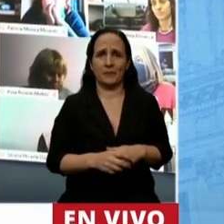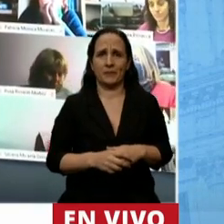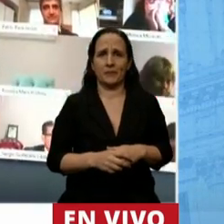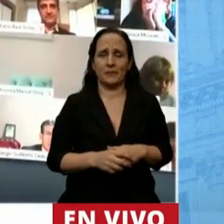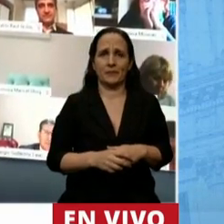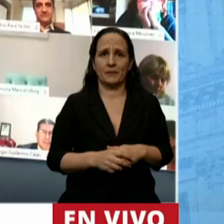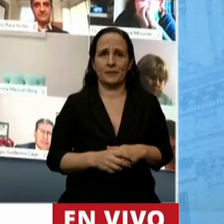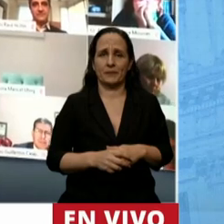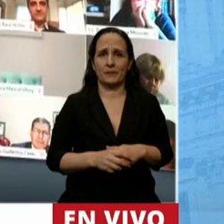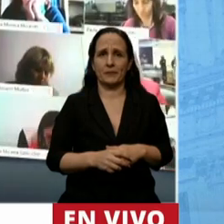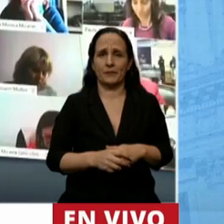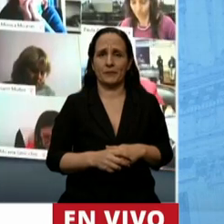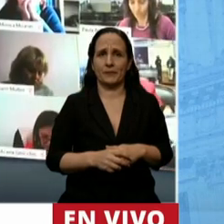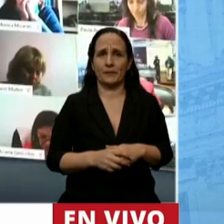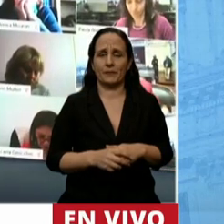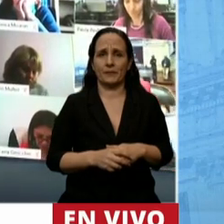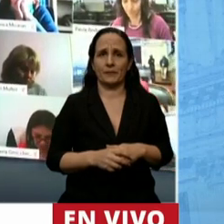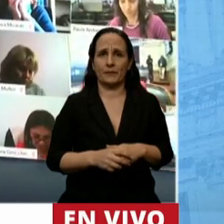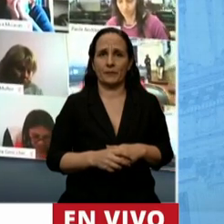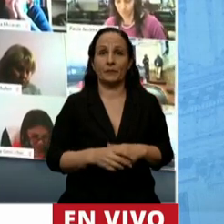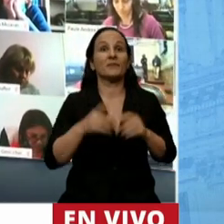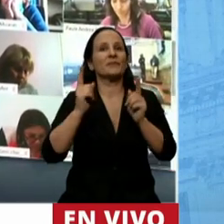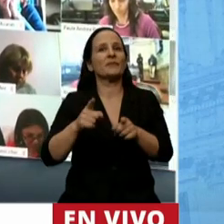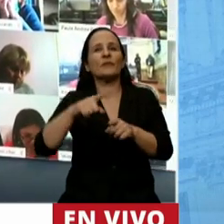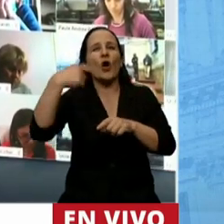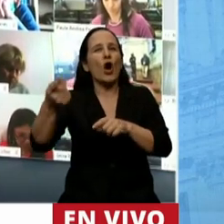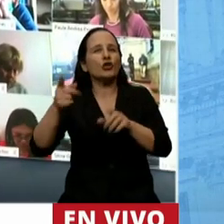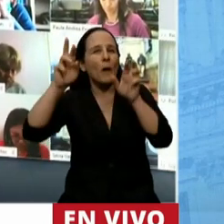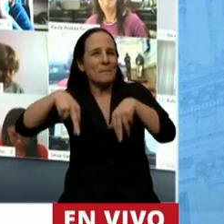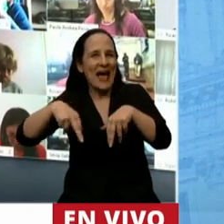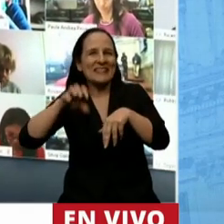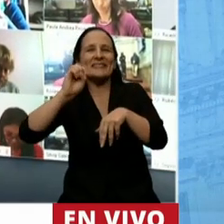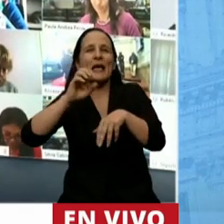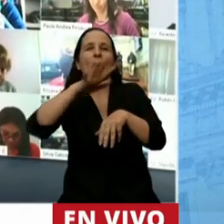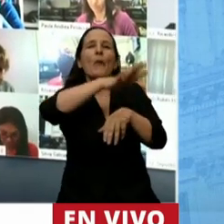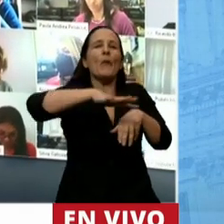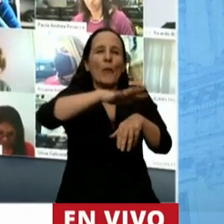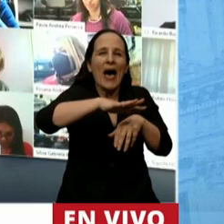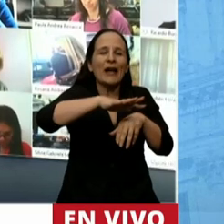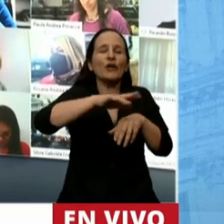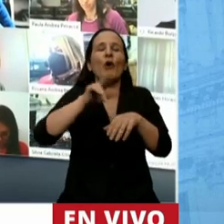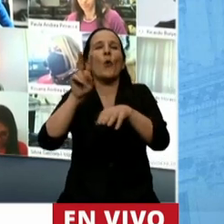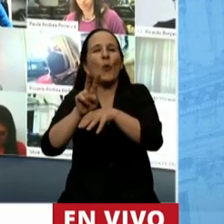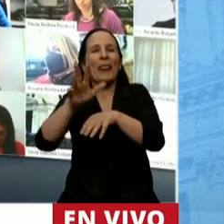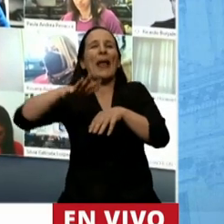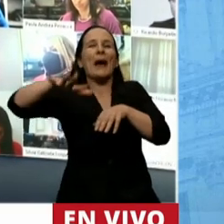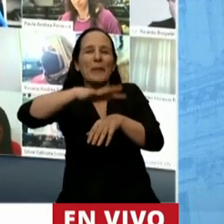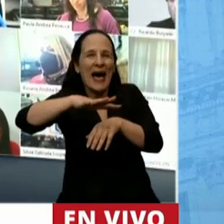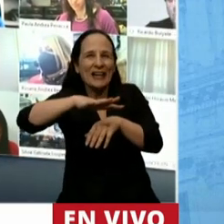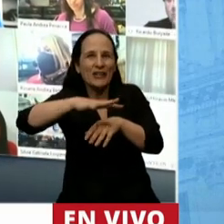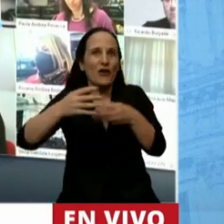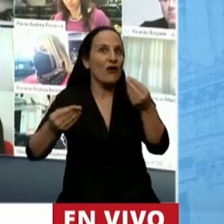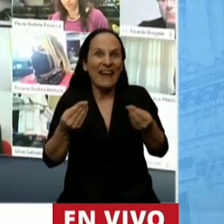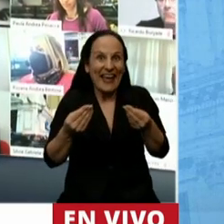incorporamos implementamos el programa del barrio cuida al barrio también para acompañar a los grupos de riesgo y